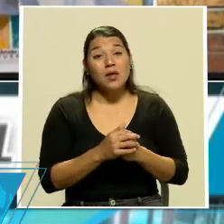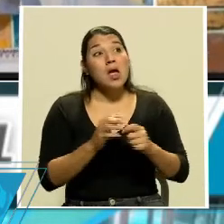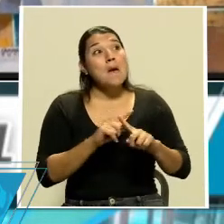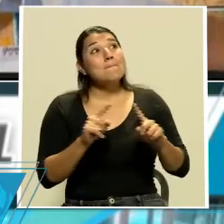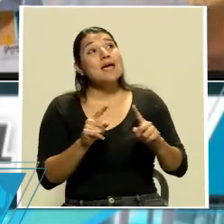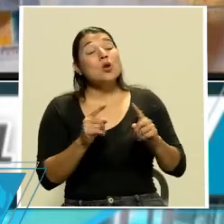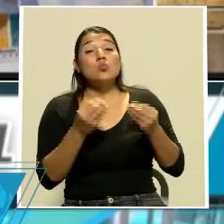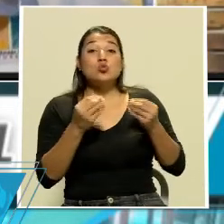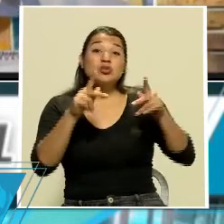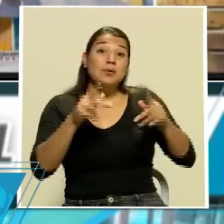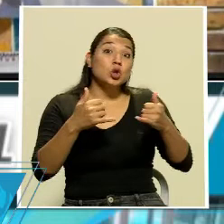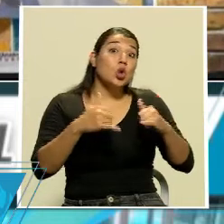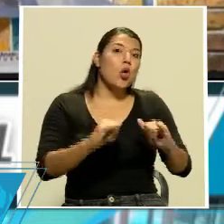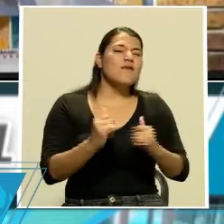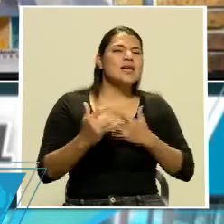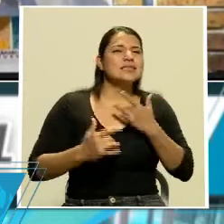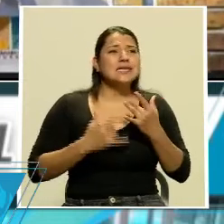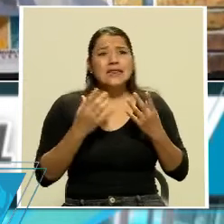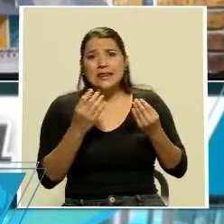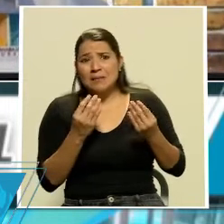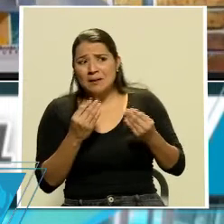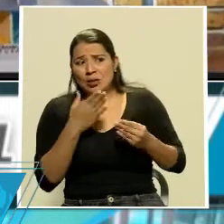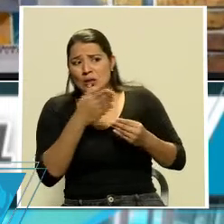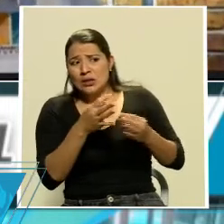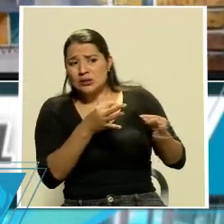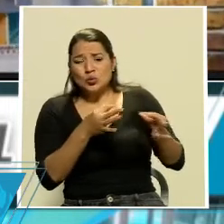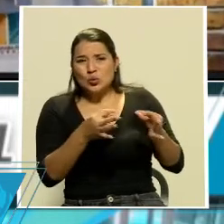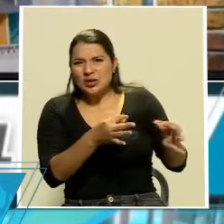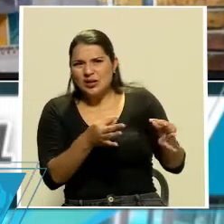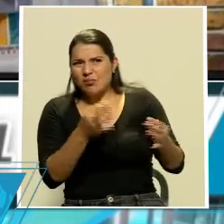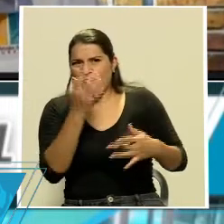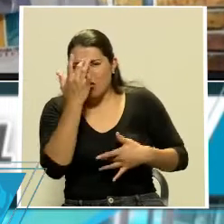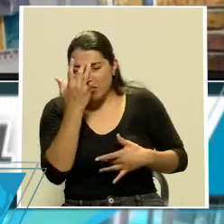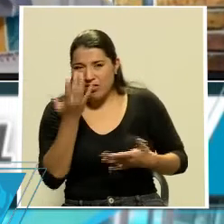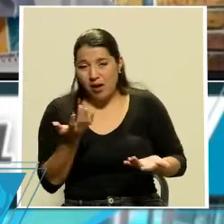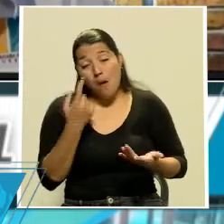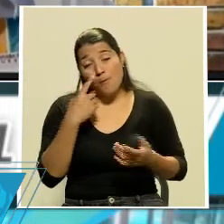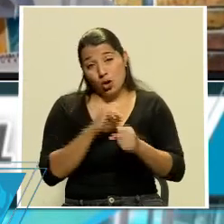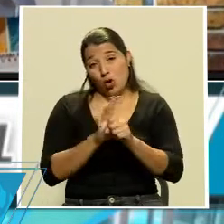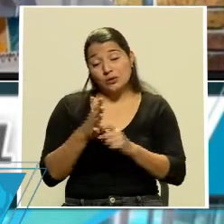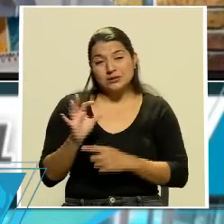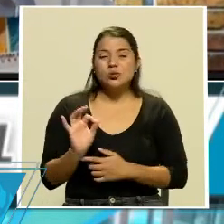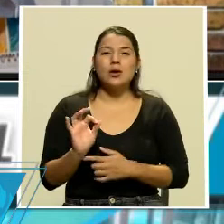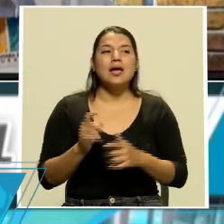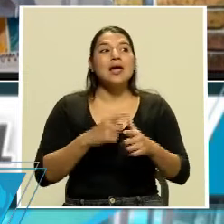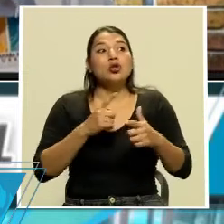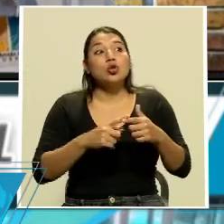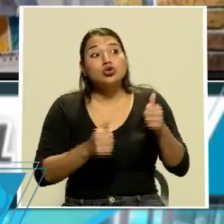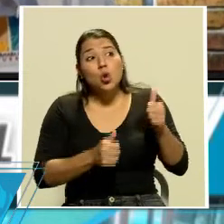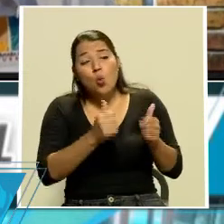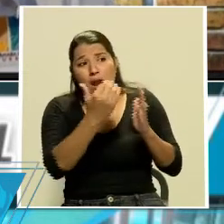miedo a la hora de hacer turismo, a la hora de hacer tanto turismo nacional, rural, de aventura, debido a la COVID-19. ¿Cuáles son los